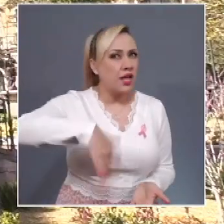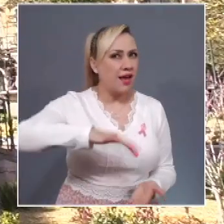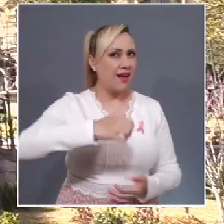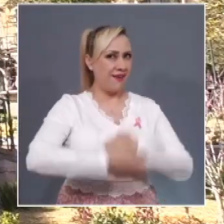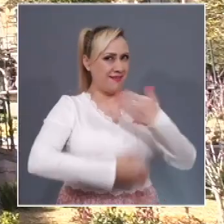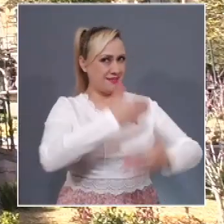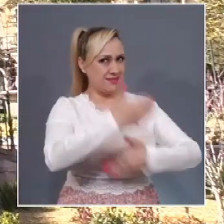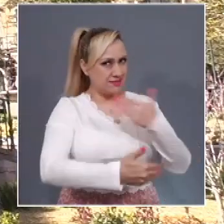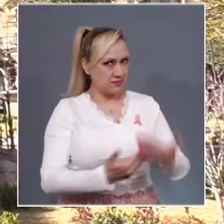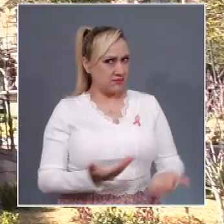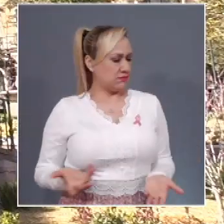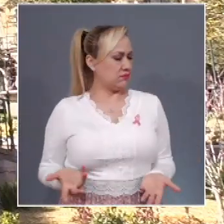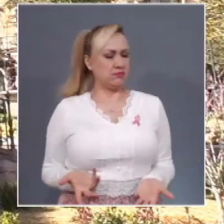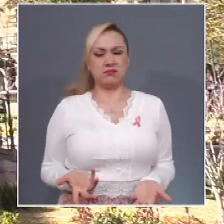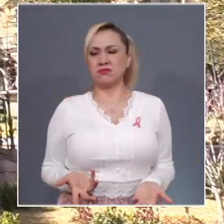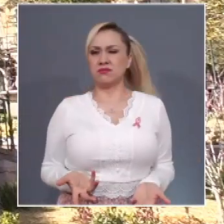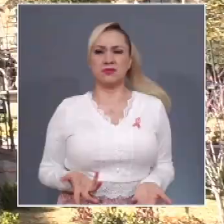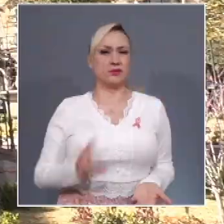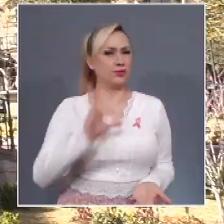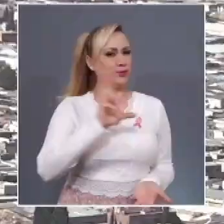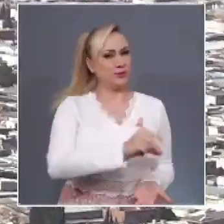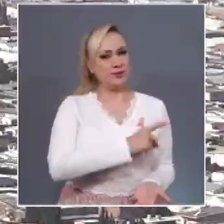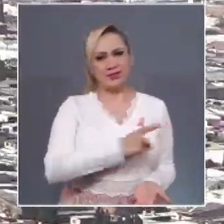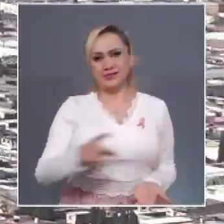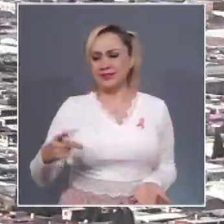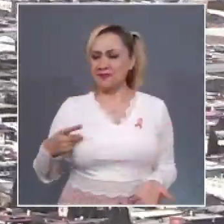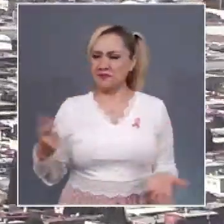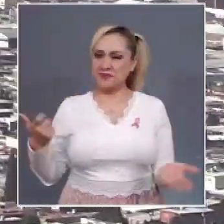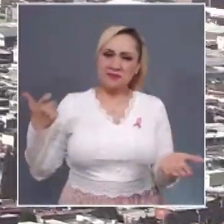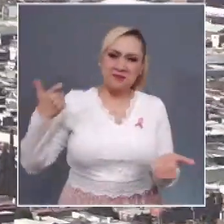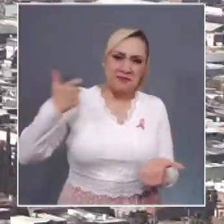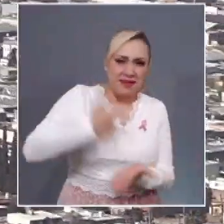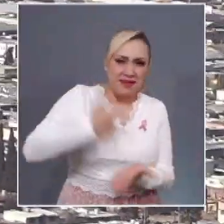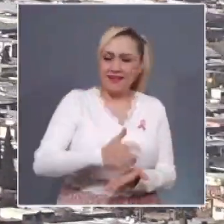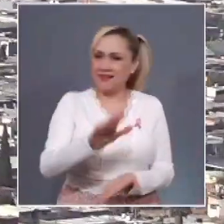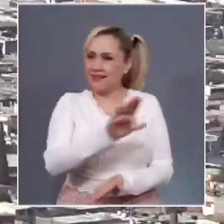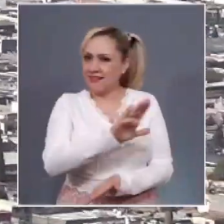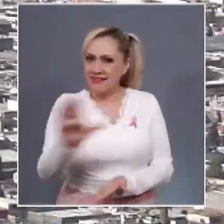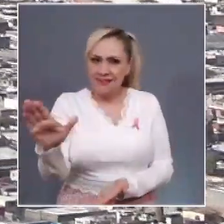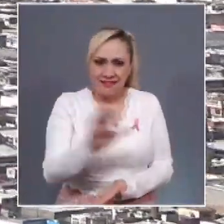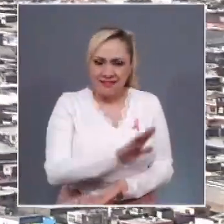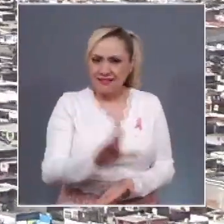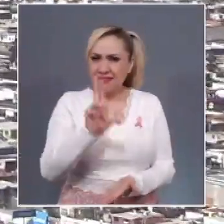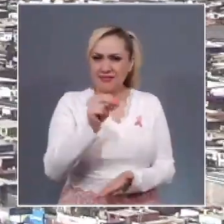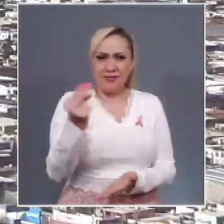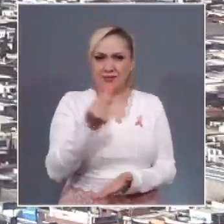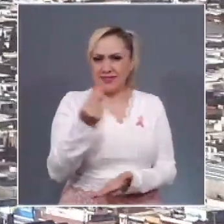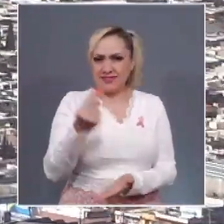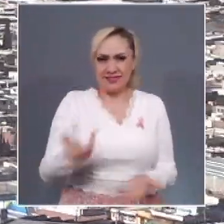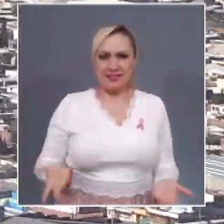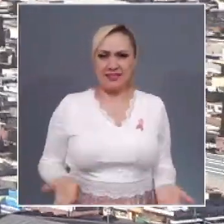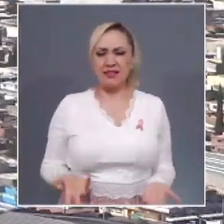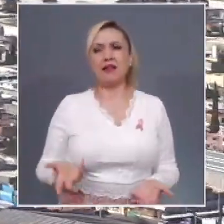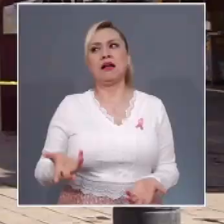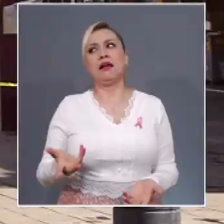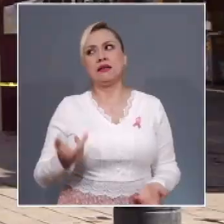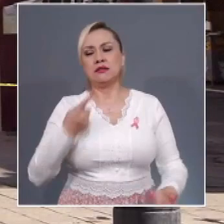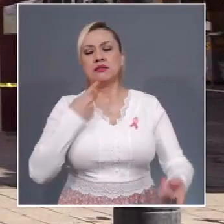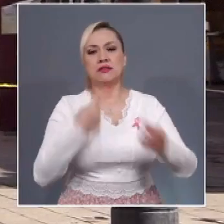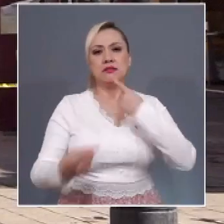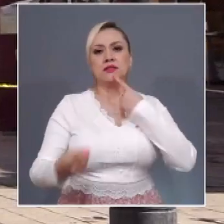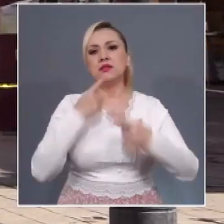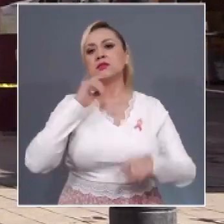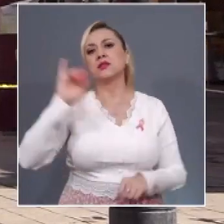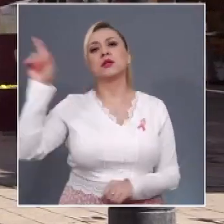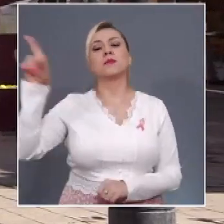no puede generar cobro alguno porque no se materializa en algún elemento. El Pleno invalidó disposiciones del Estado de Chihuahua